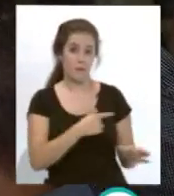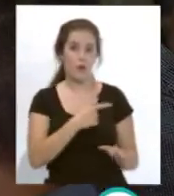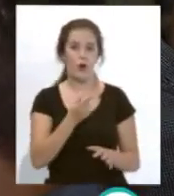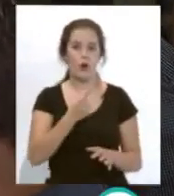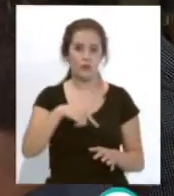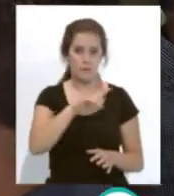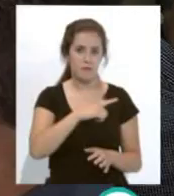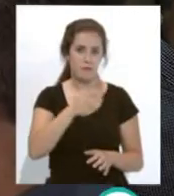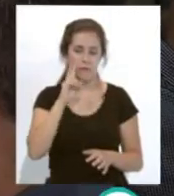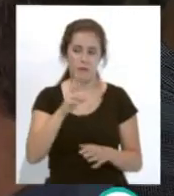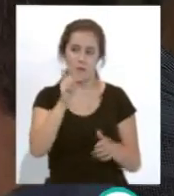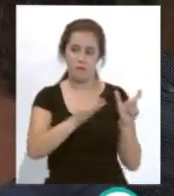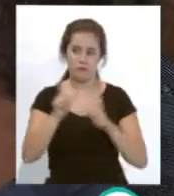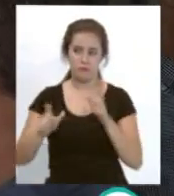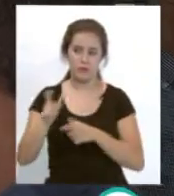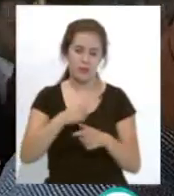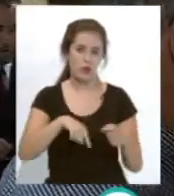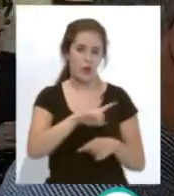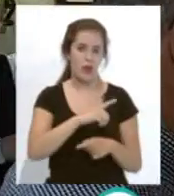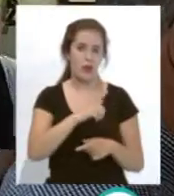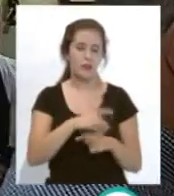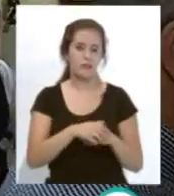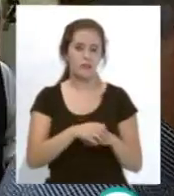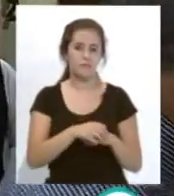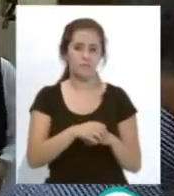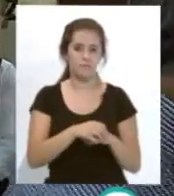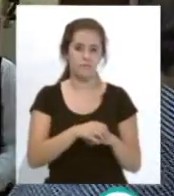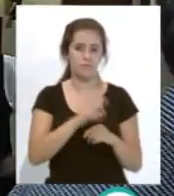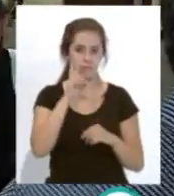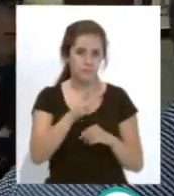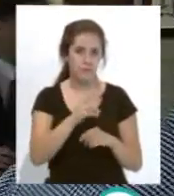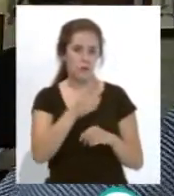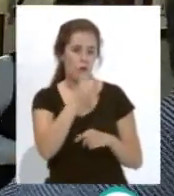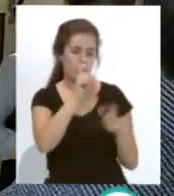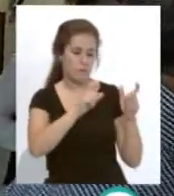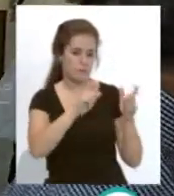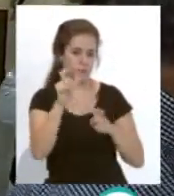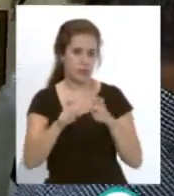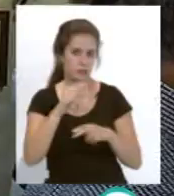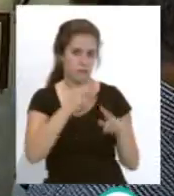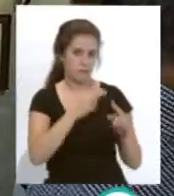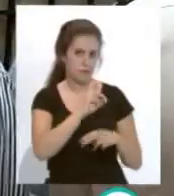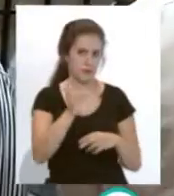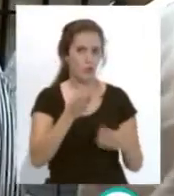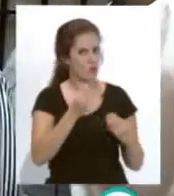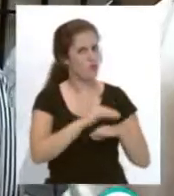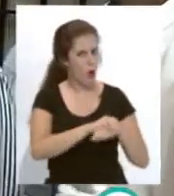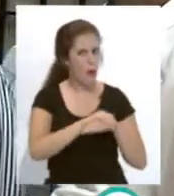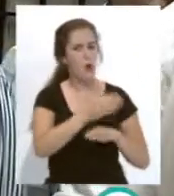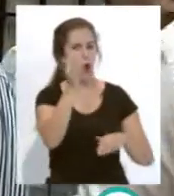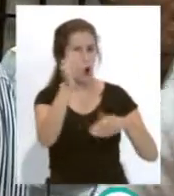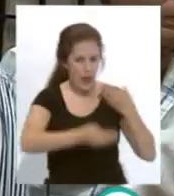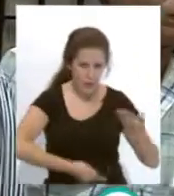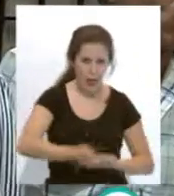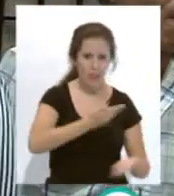Segundo, hablando con Oscar Arias... Manolo Pérez también, a Gran Paz, bueno, muchos amigos, colaboradores de